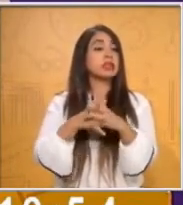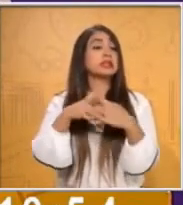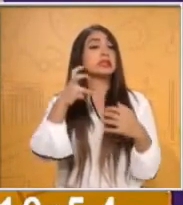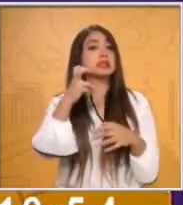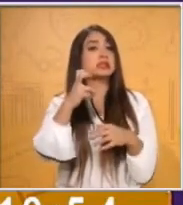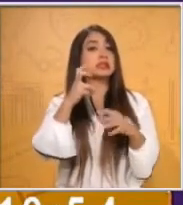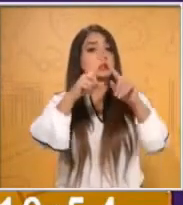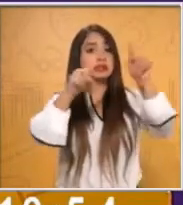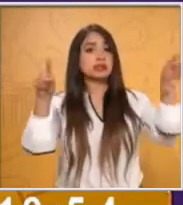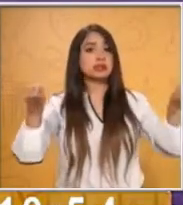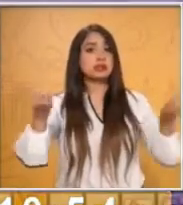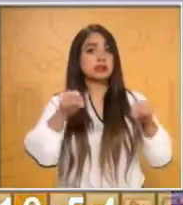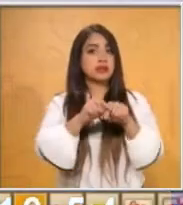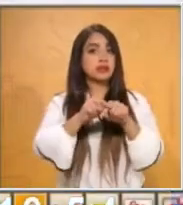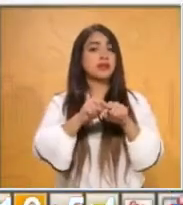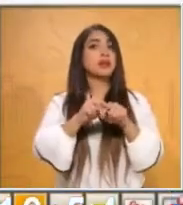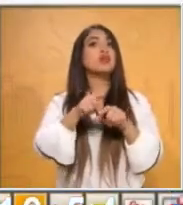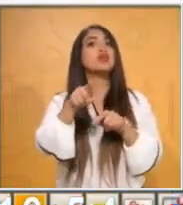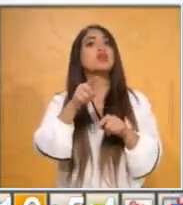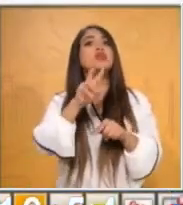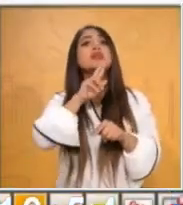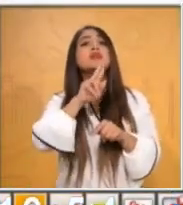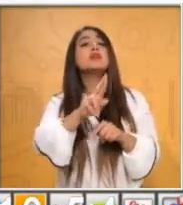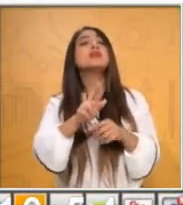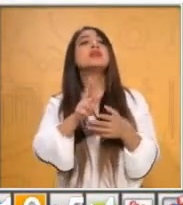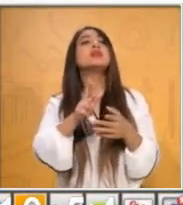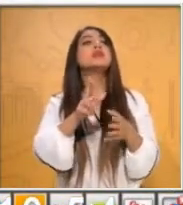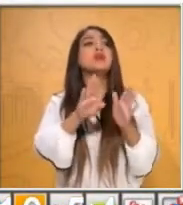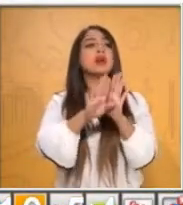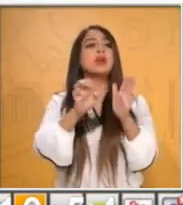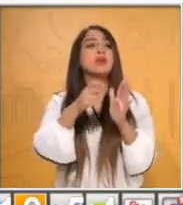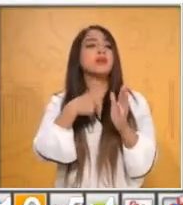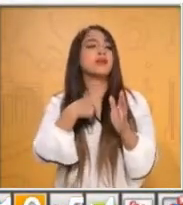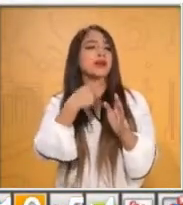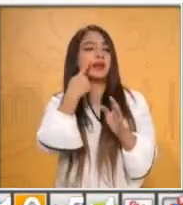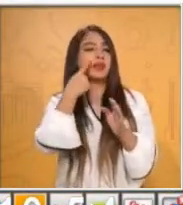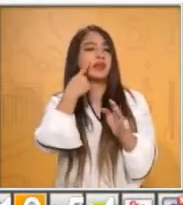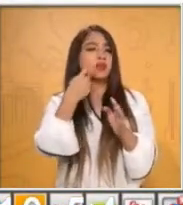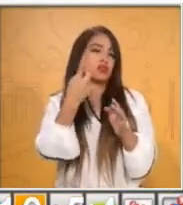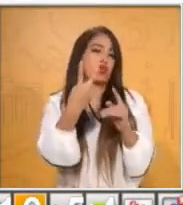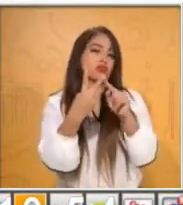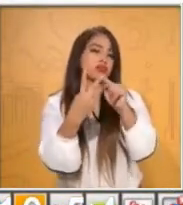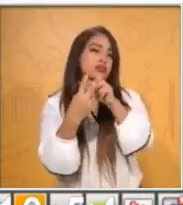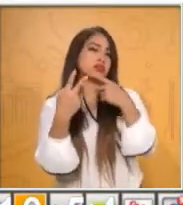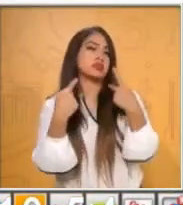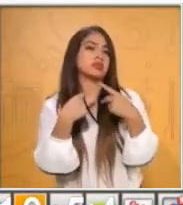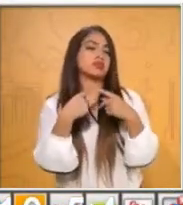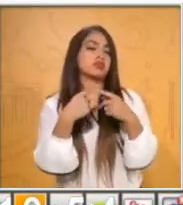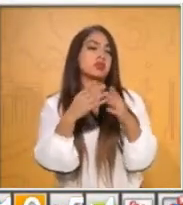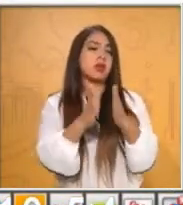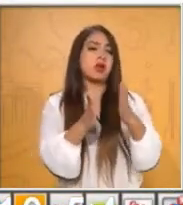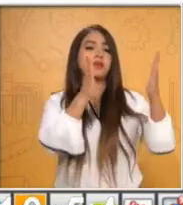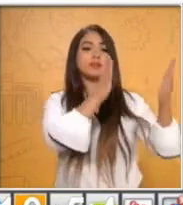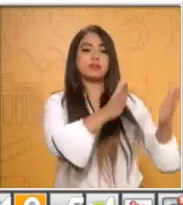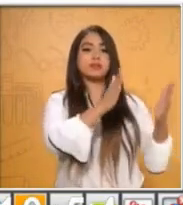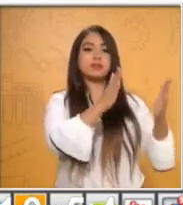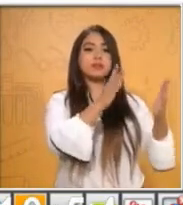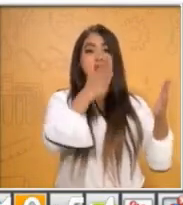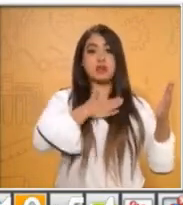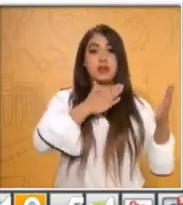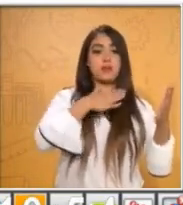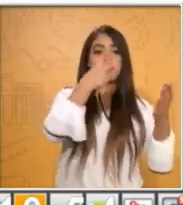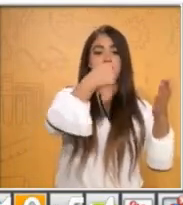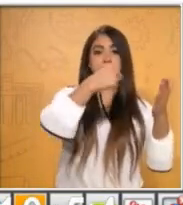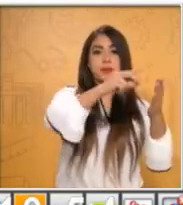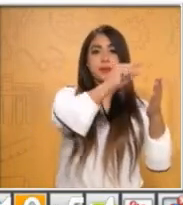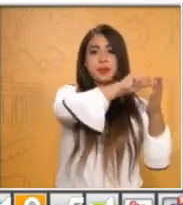tener las respuestas. Por ejemplo, nosotros somos dos participantes. De un lado en una columna le ponemos mi nombre,